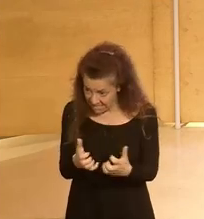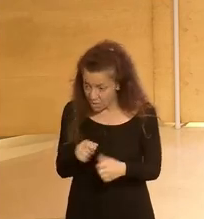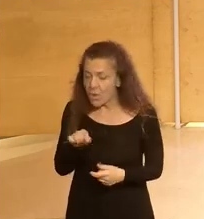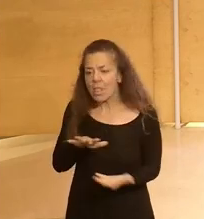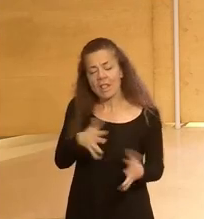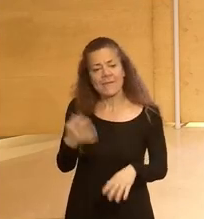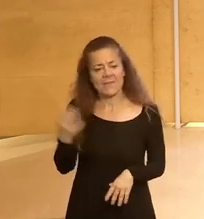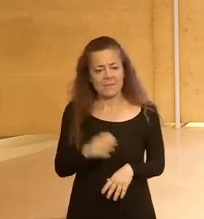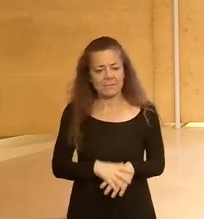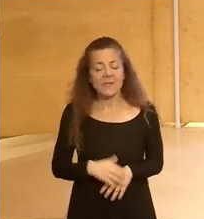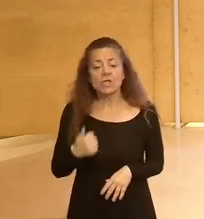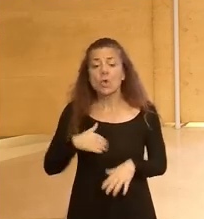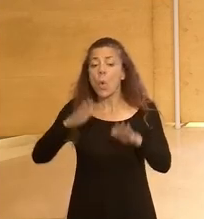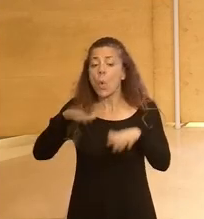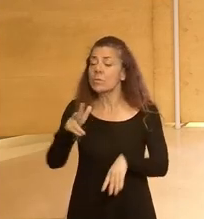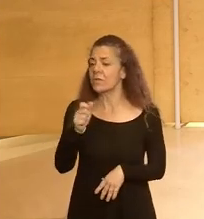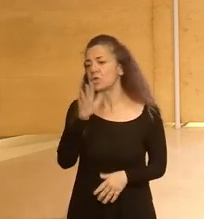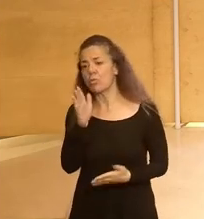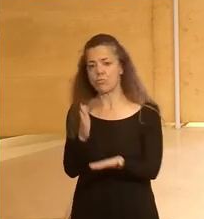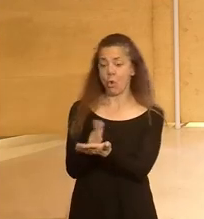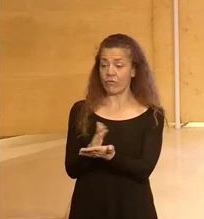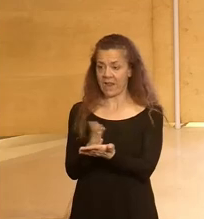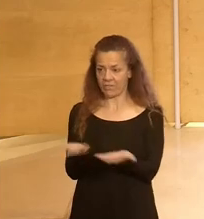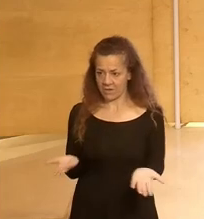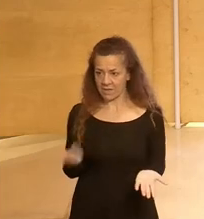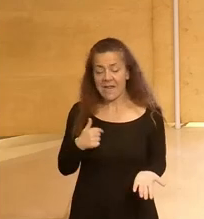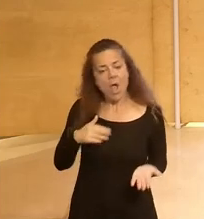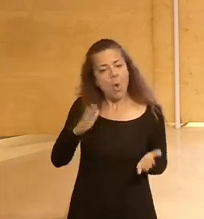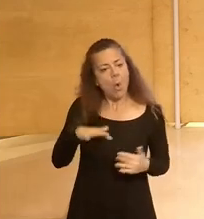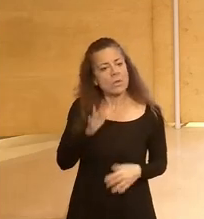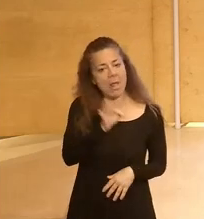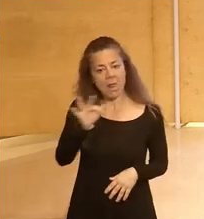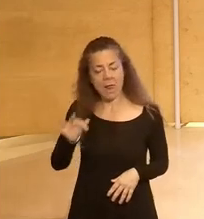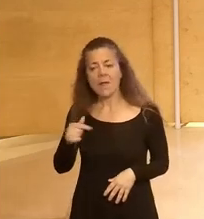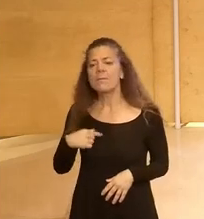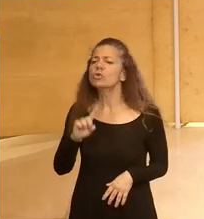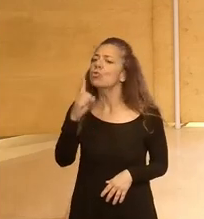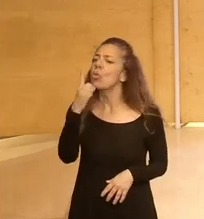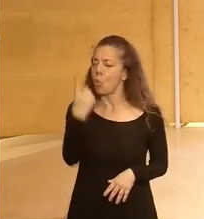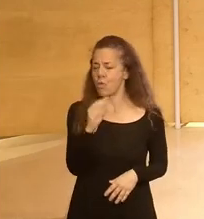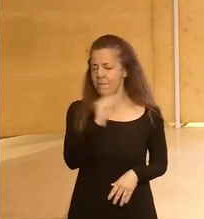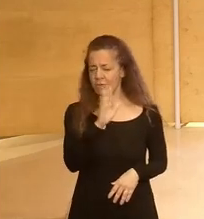transformador me voy a tomar mi último derecho como moderadora era la última ronda de preguntas pero yo tengo una